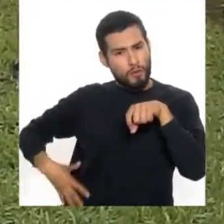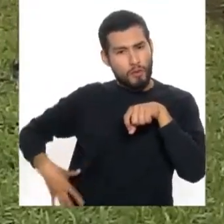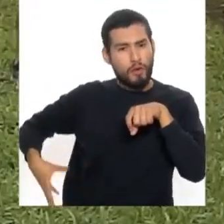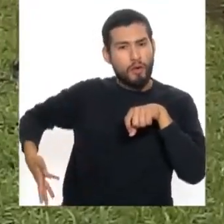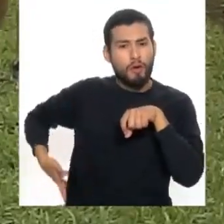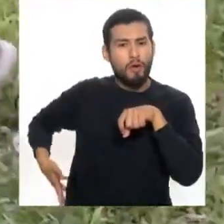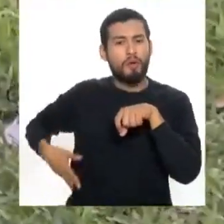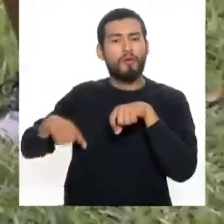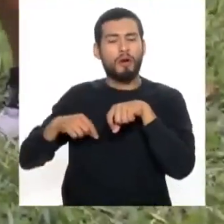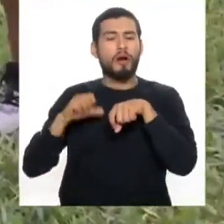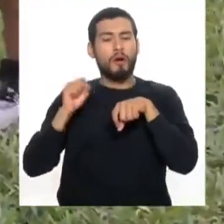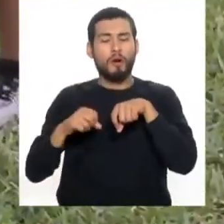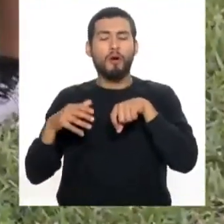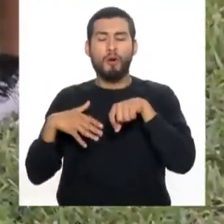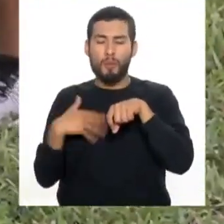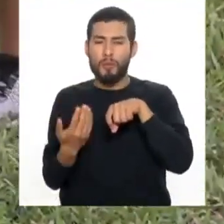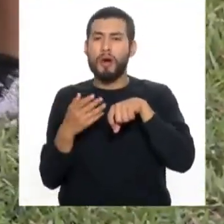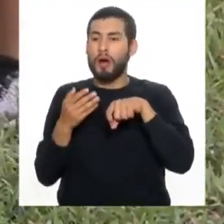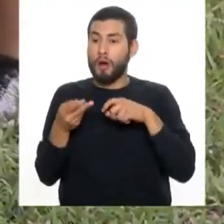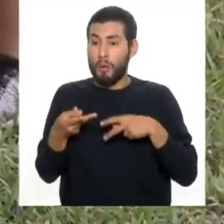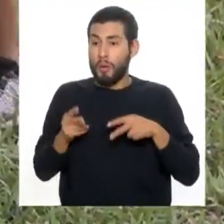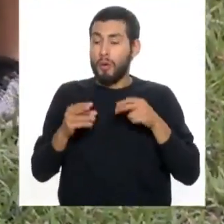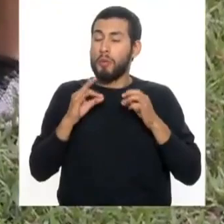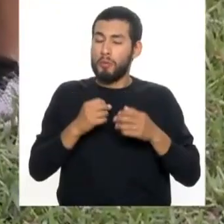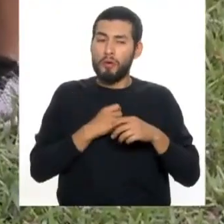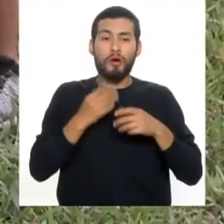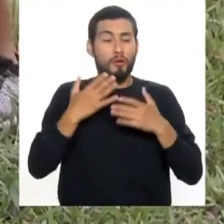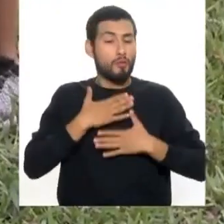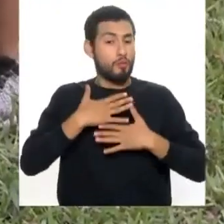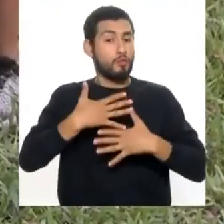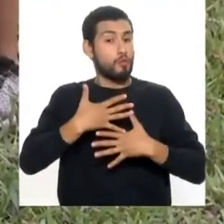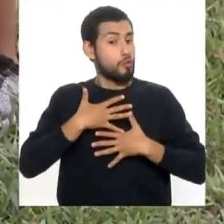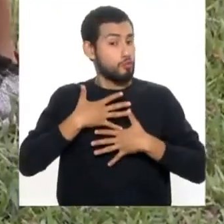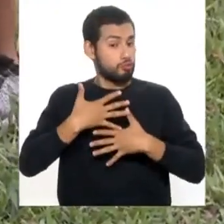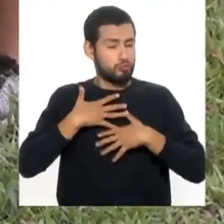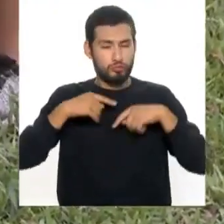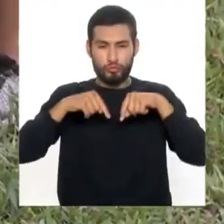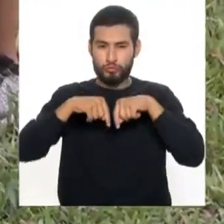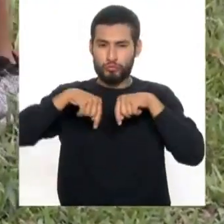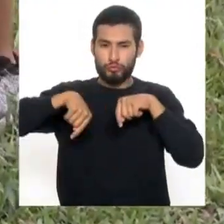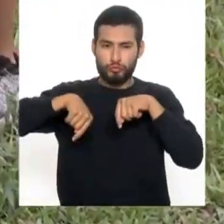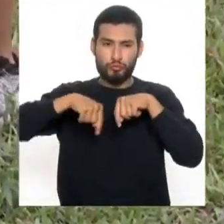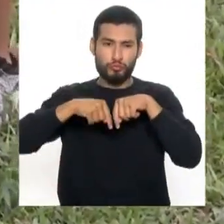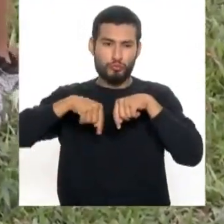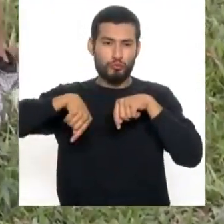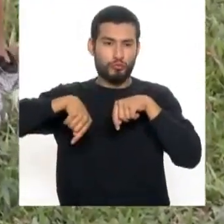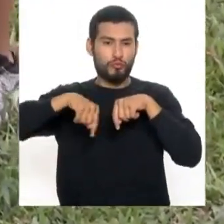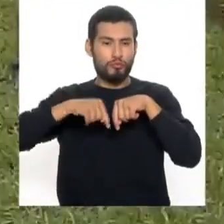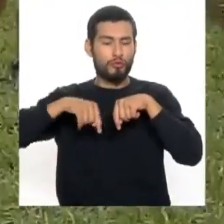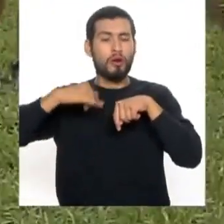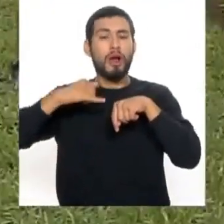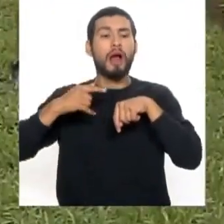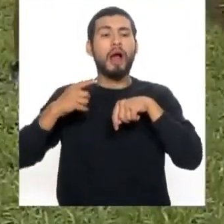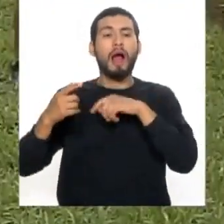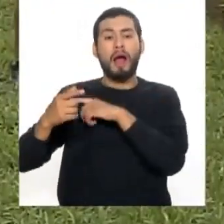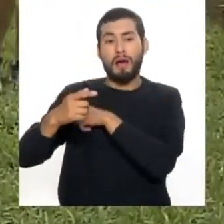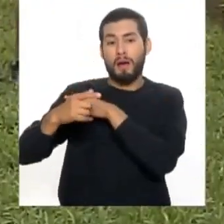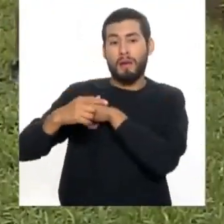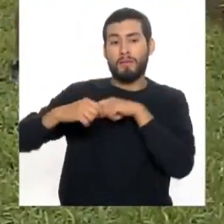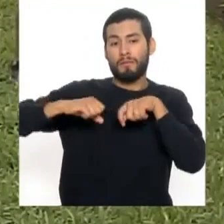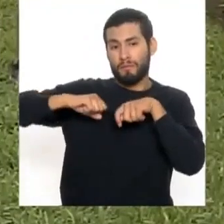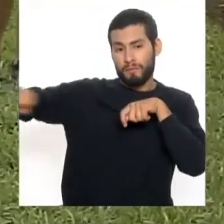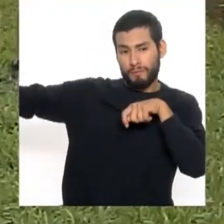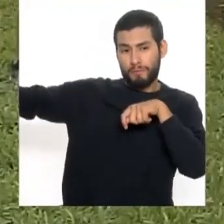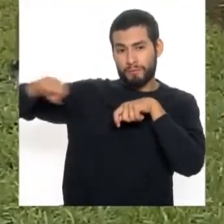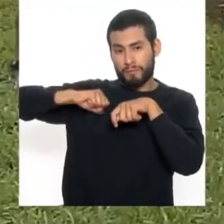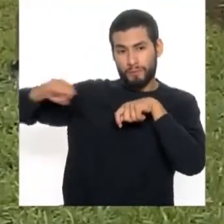tu presión va aumentando. Siempre respirando, siempre respirando. Vamos a agregar ahora el movimiento con el brazo. Vamos a acompañar los pies